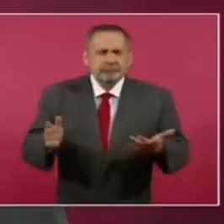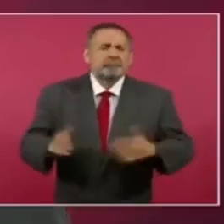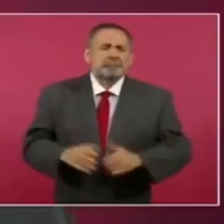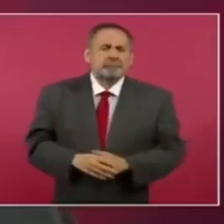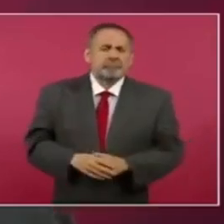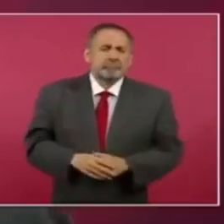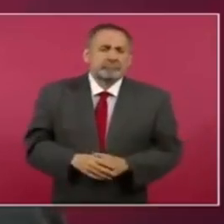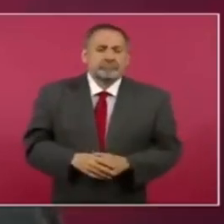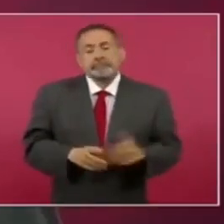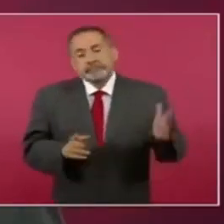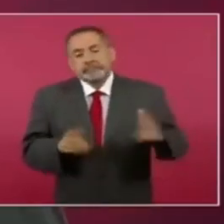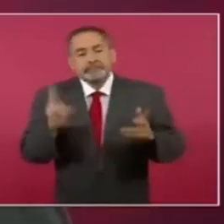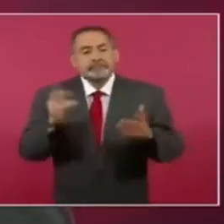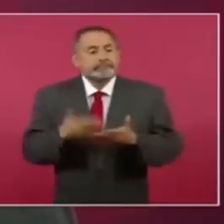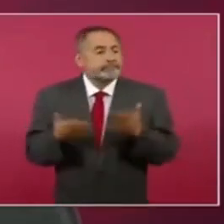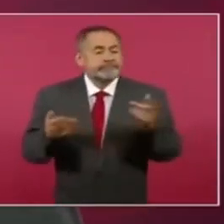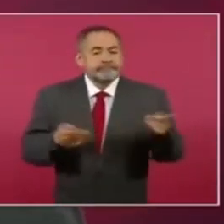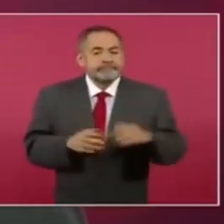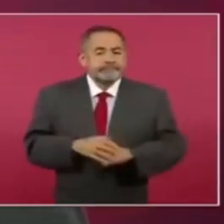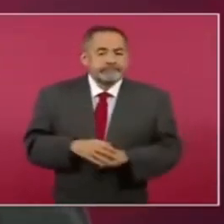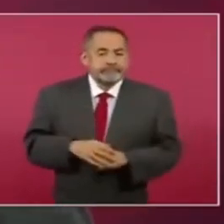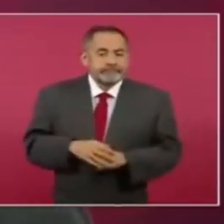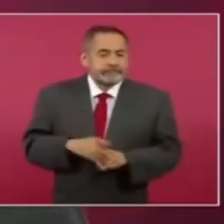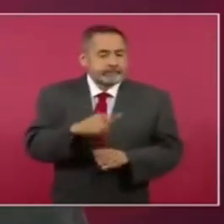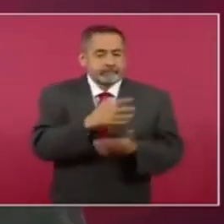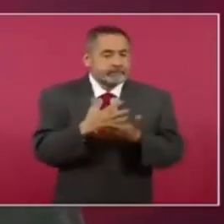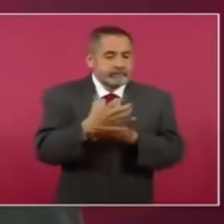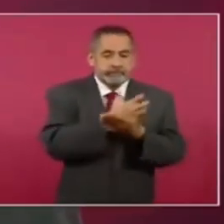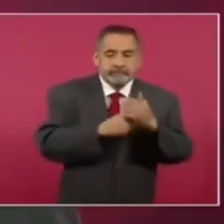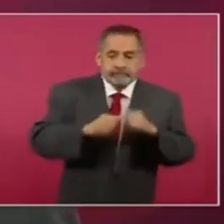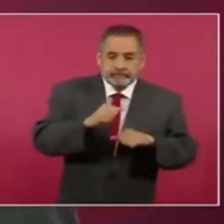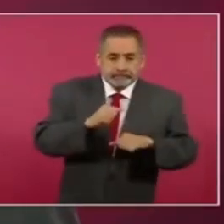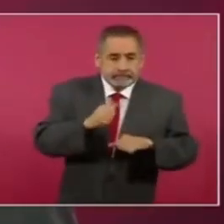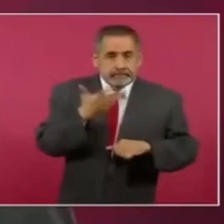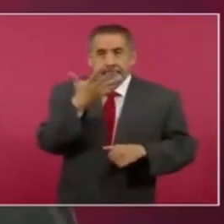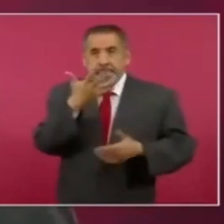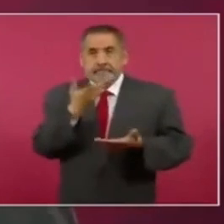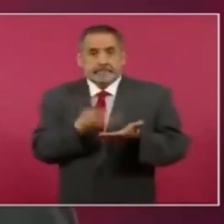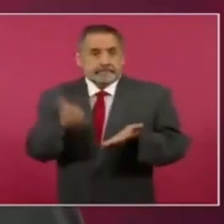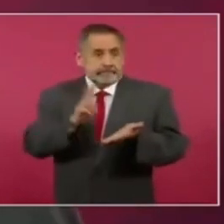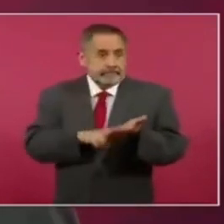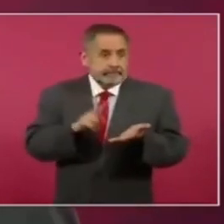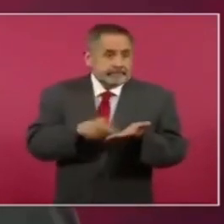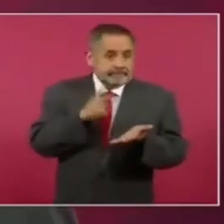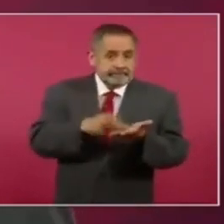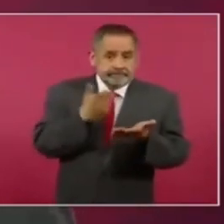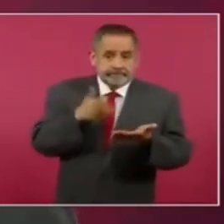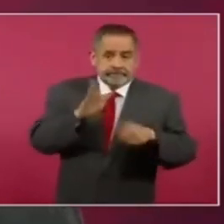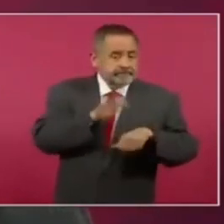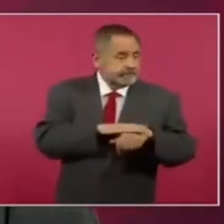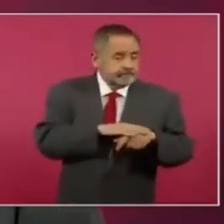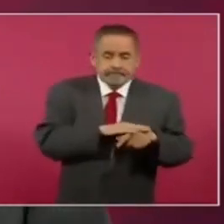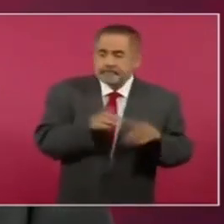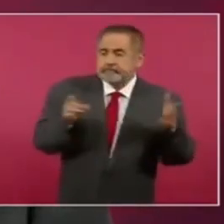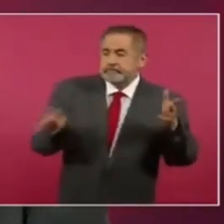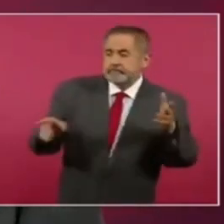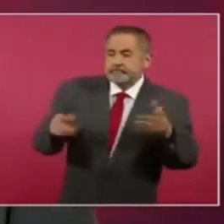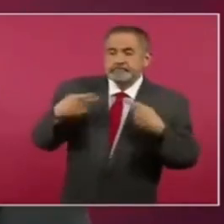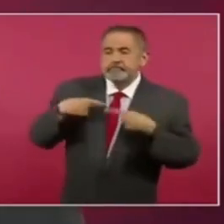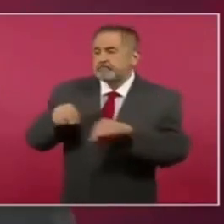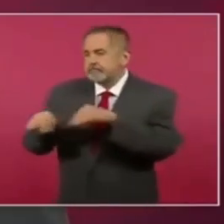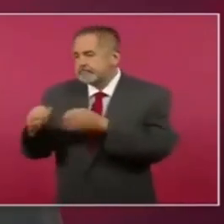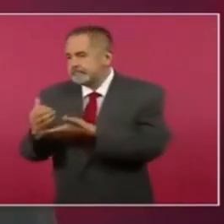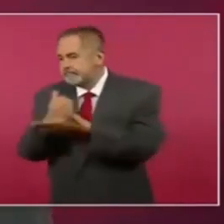Nada más que ahora no ganan 10 veces más en promedio que lo que gana un trabajador mexicano,